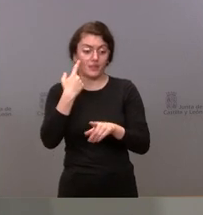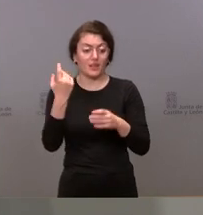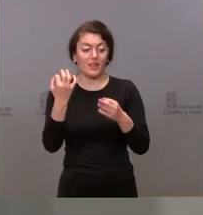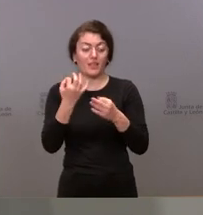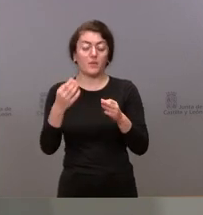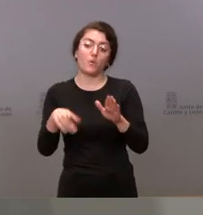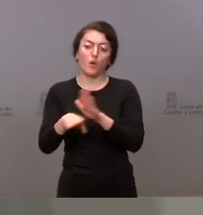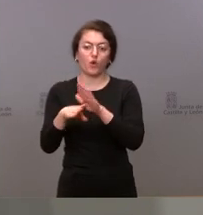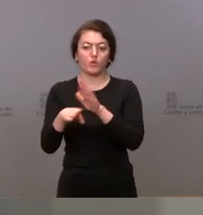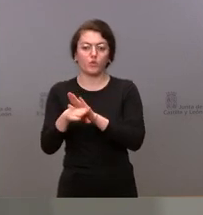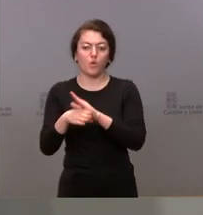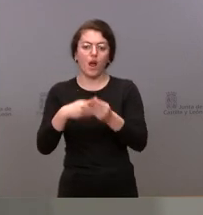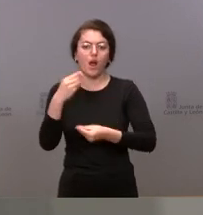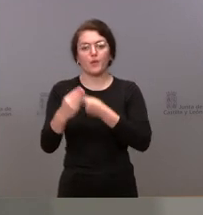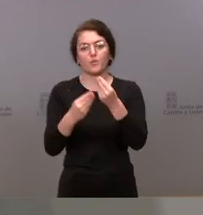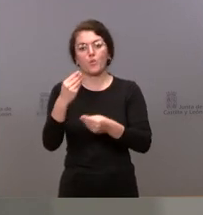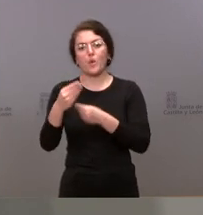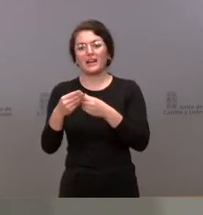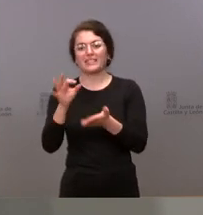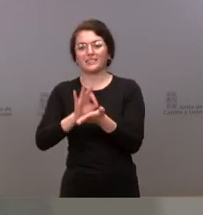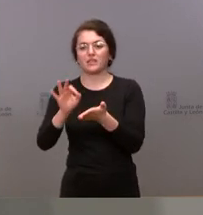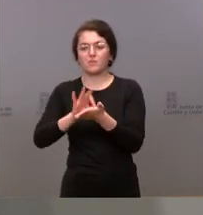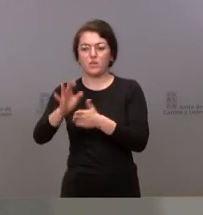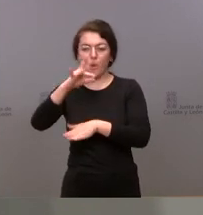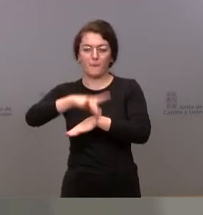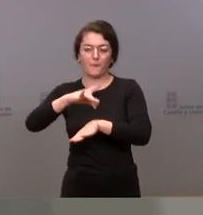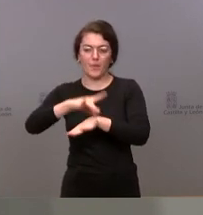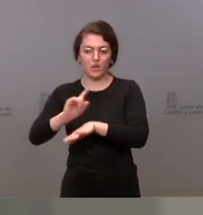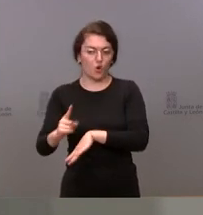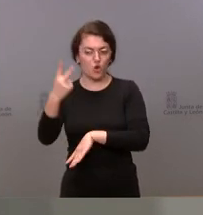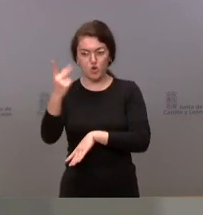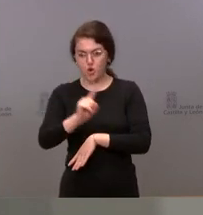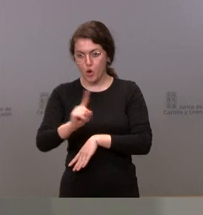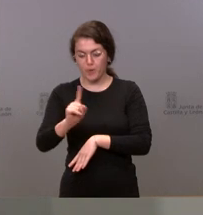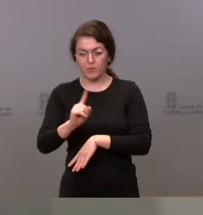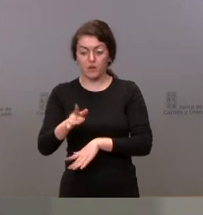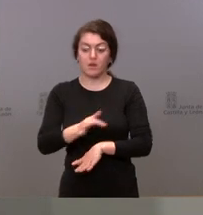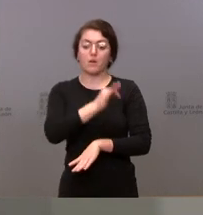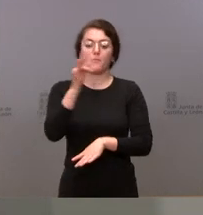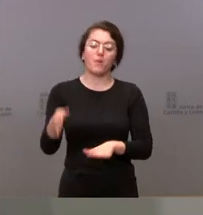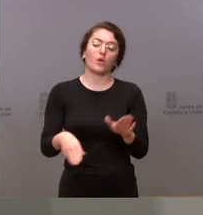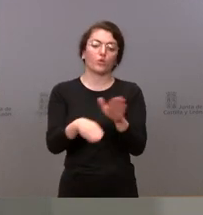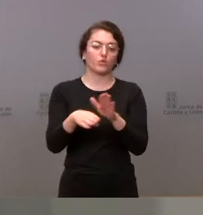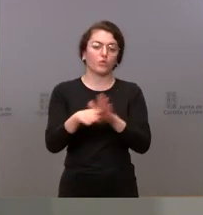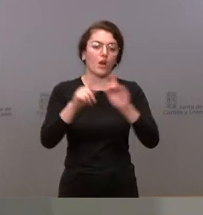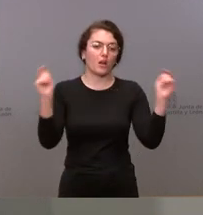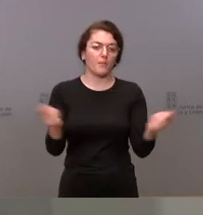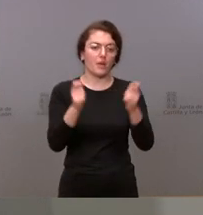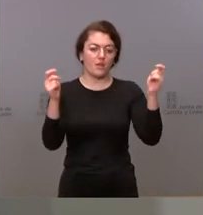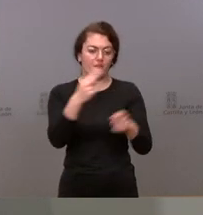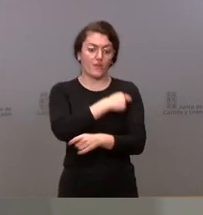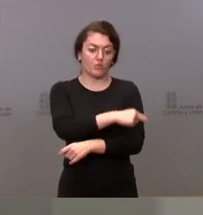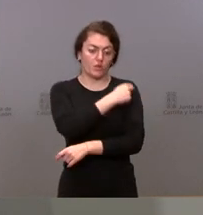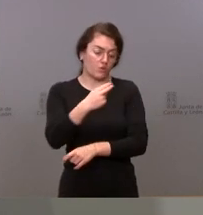actividad en primaria y hay que seguir desarrollando una campaña de vacunación particularmente exigente y exitosa en el caso de Castilla y León